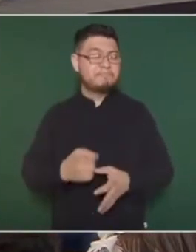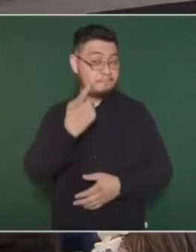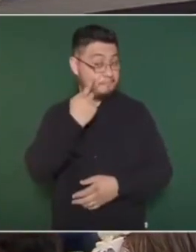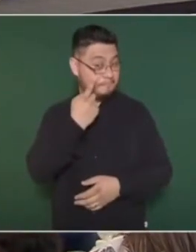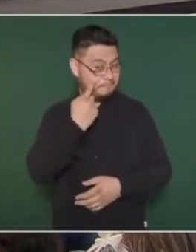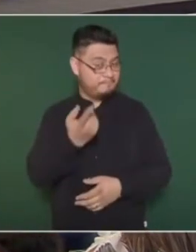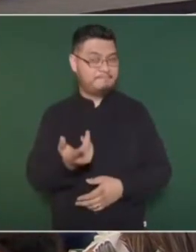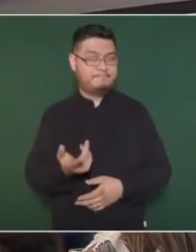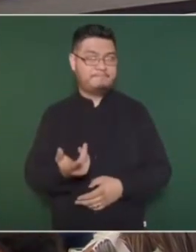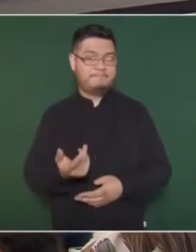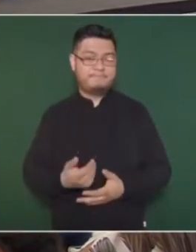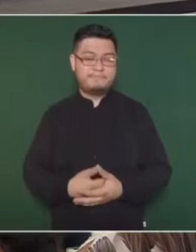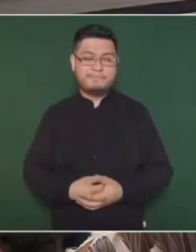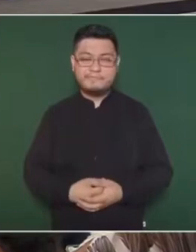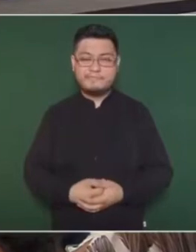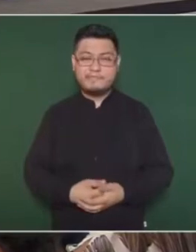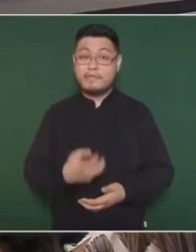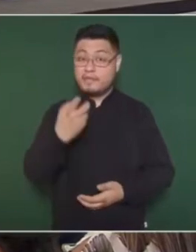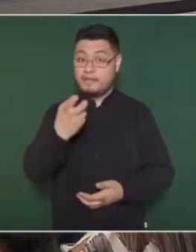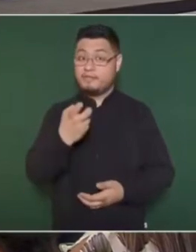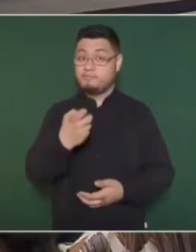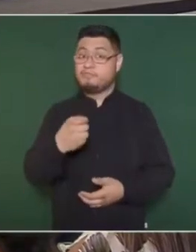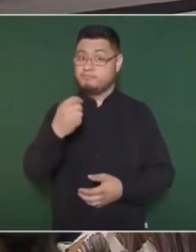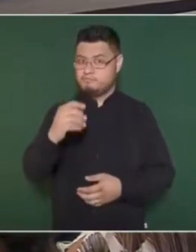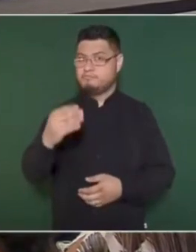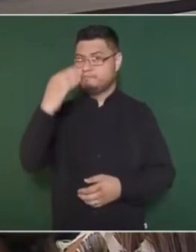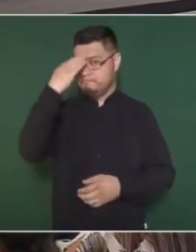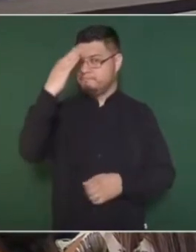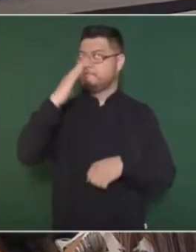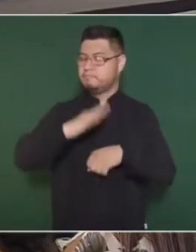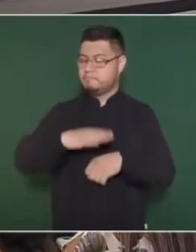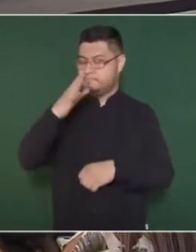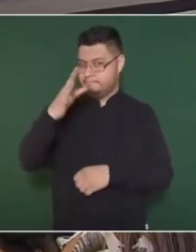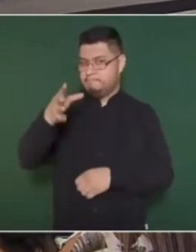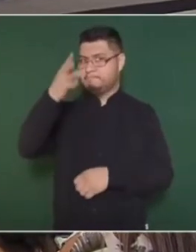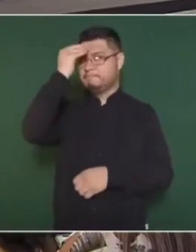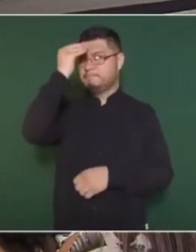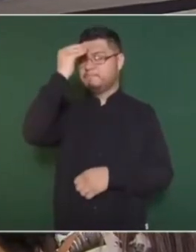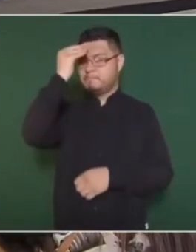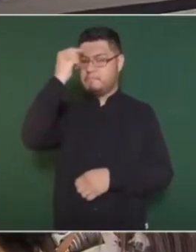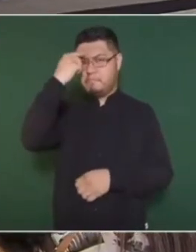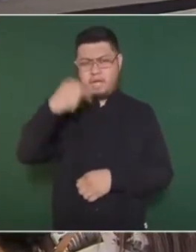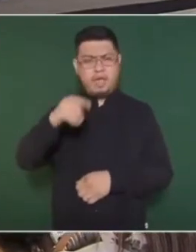Y eso es una lección para todos.